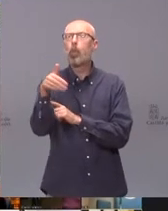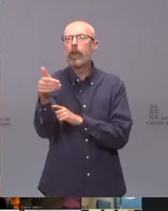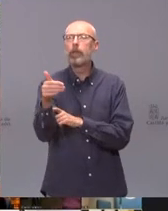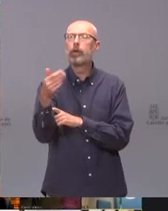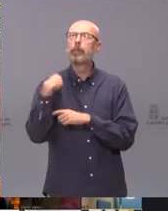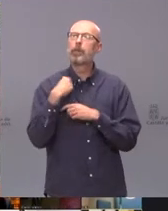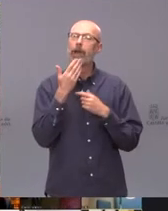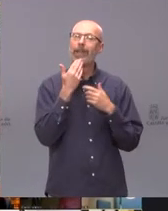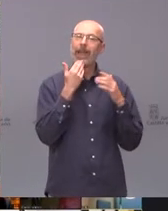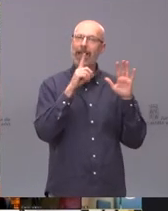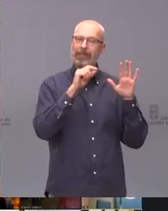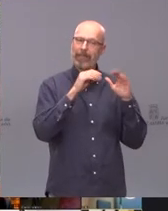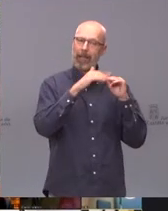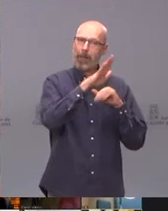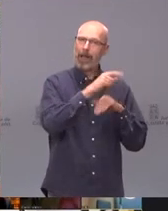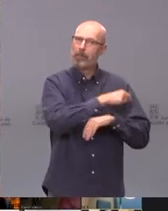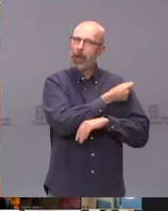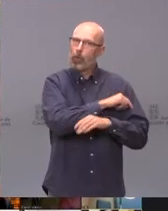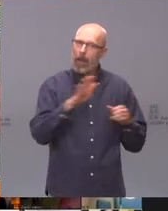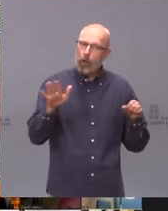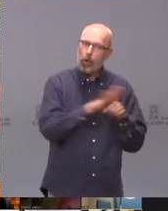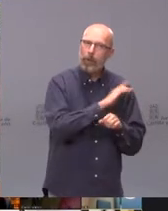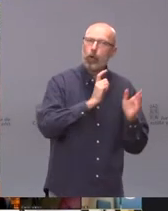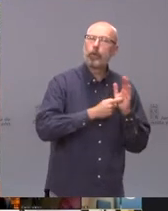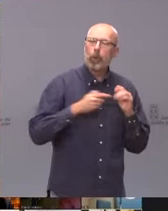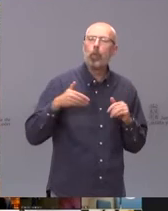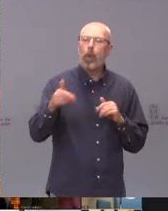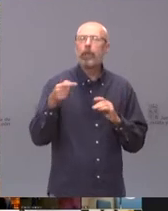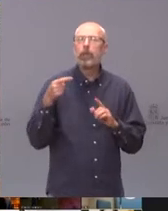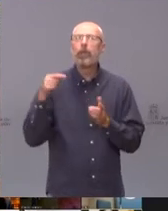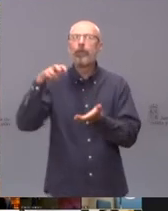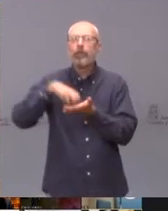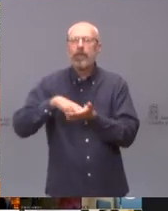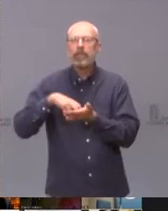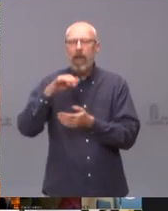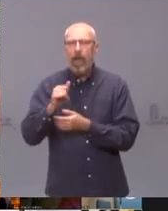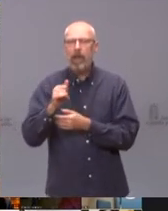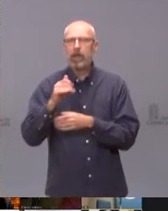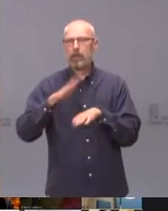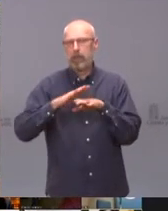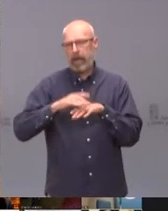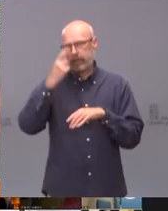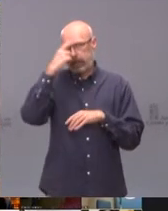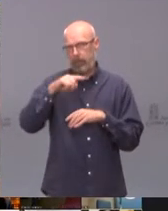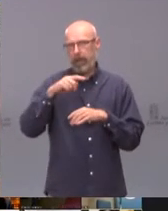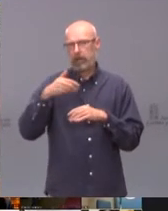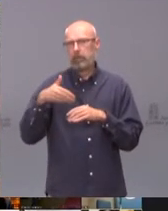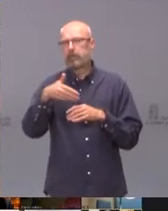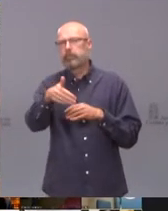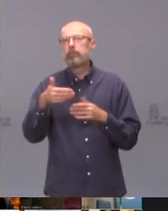mayores de 60 años. No sé si nos pueden dar un horizonte de esperanza para ese objetivo.